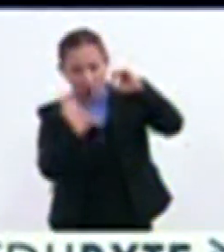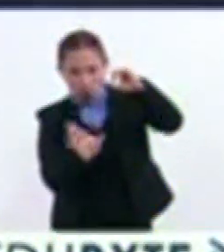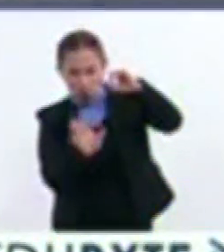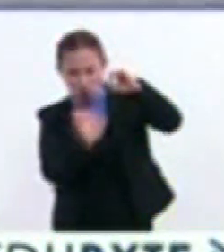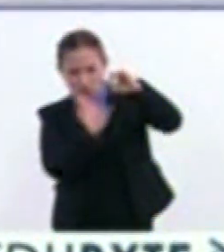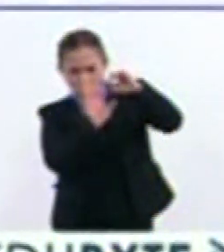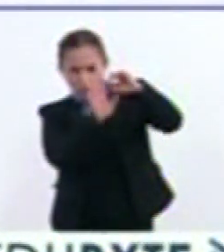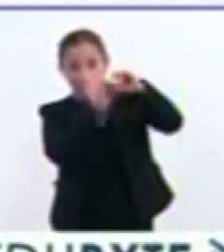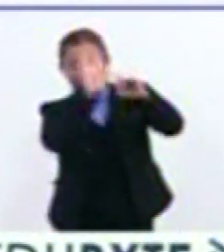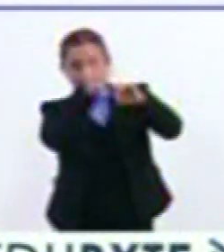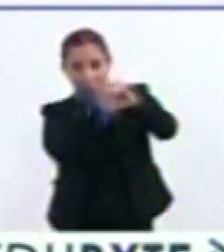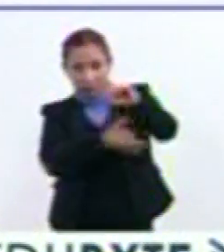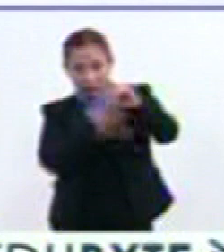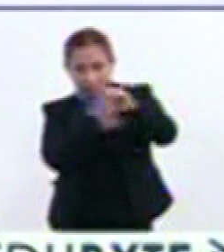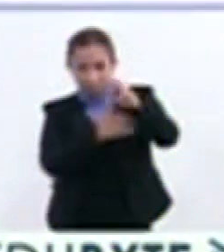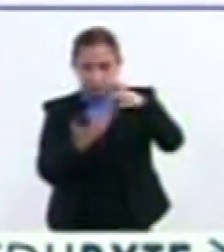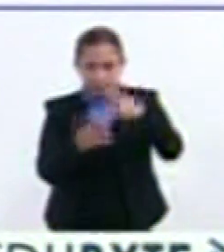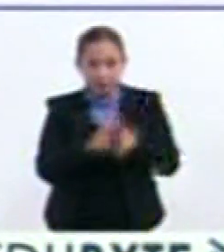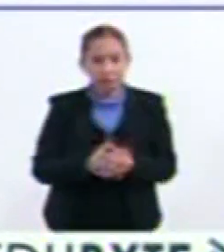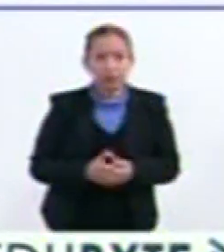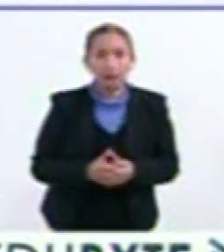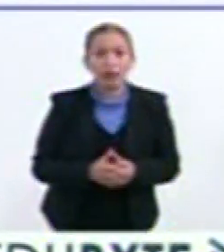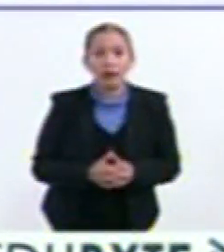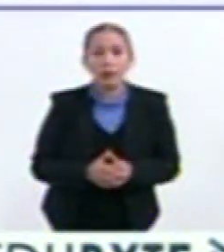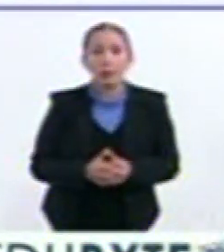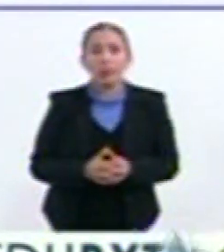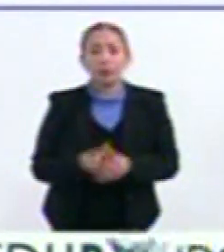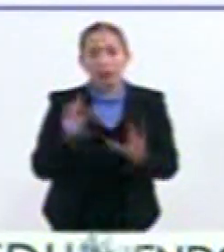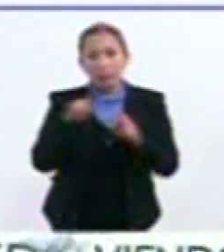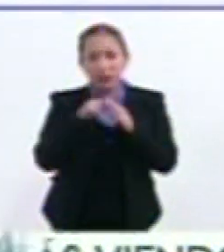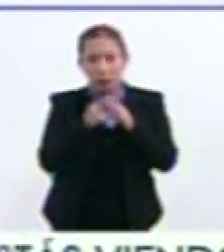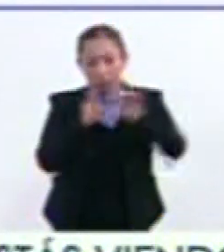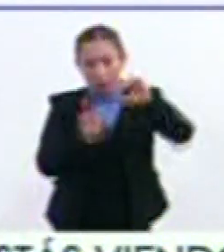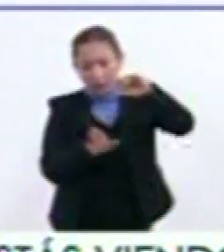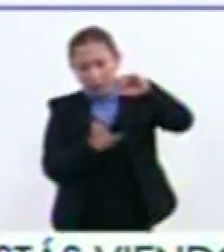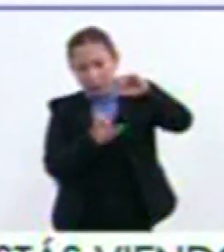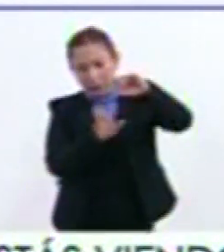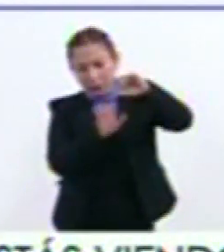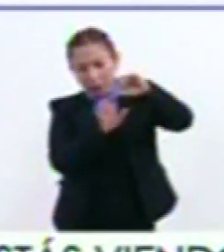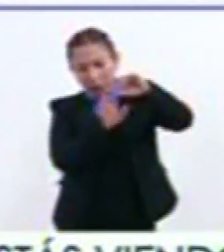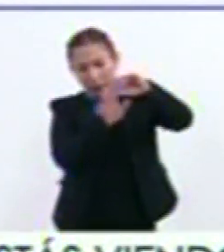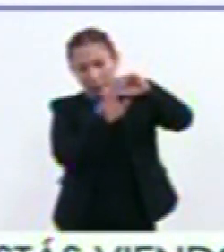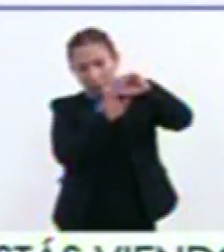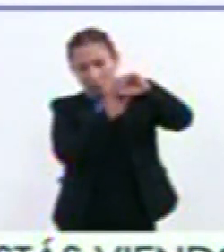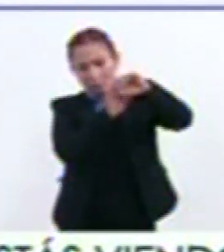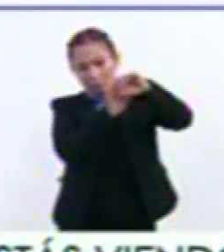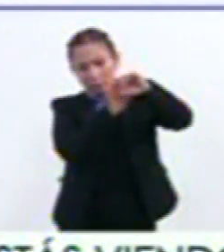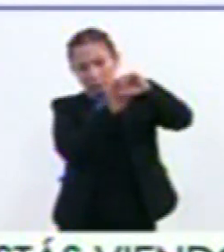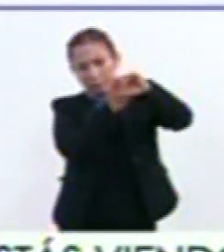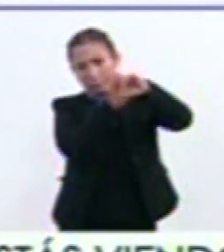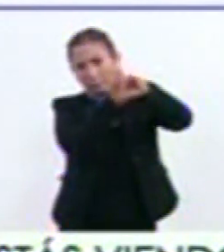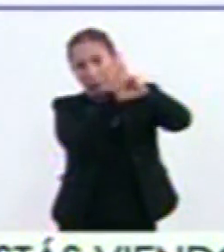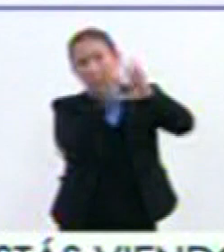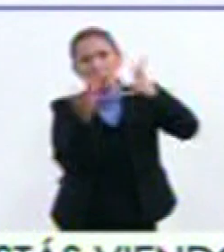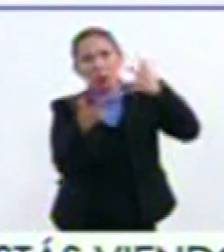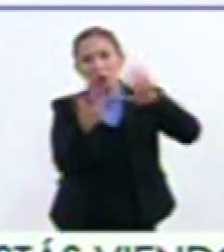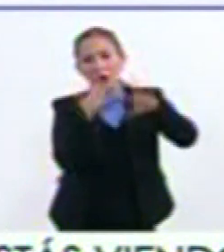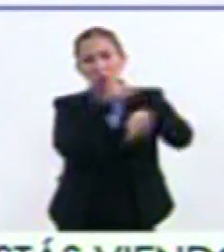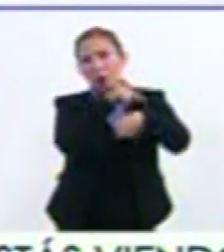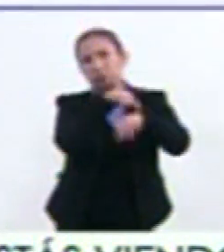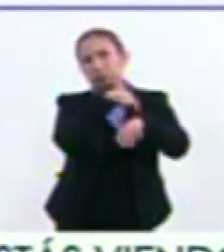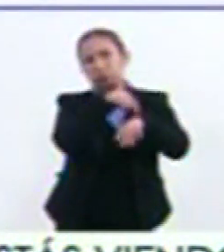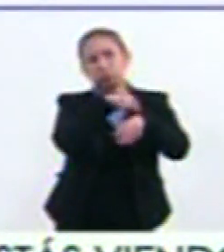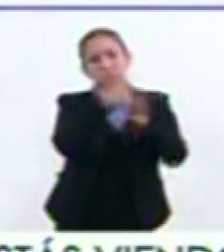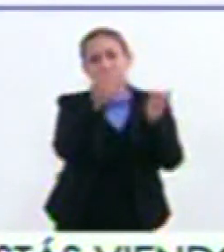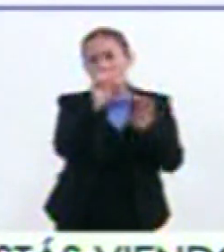derecha Digamos 5 de la tarde más o menos Sí Y empezó a subir Hasta, pues terminó como Digamos en un reloj